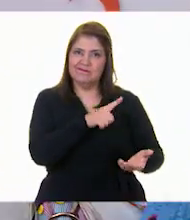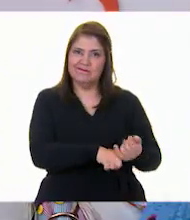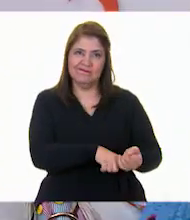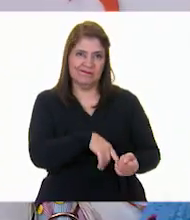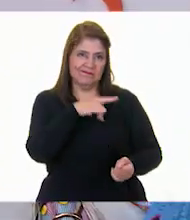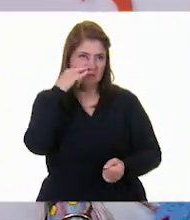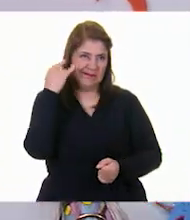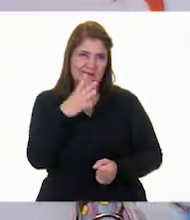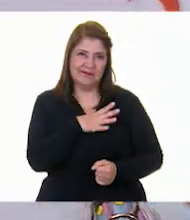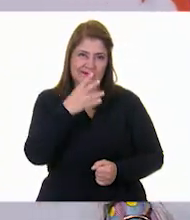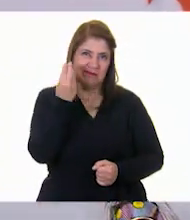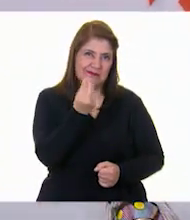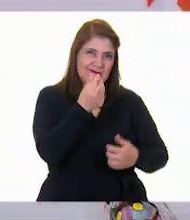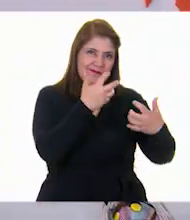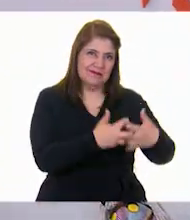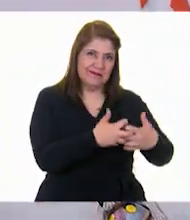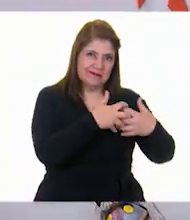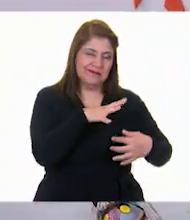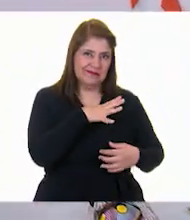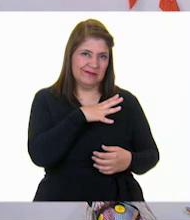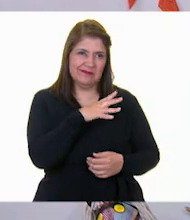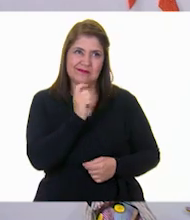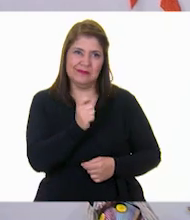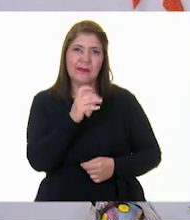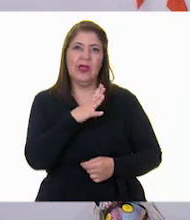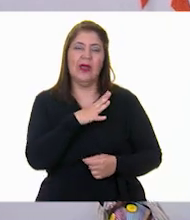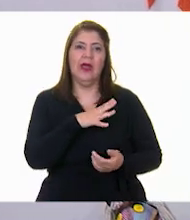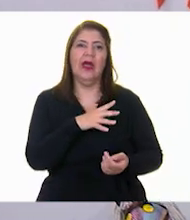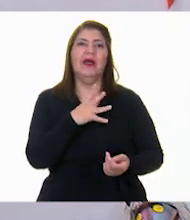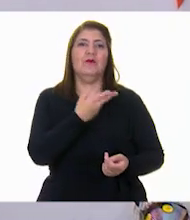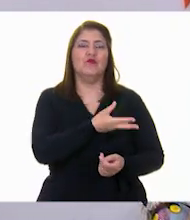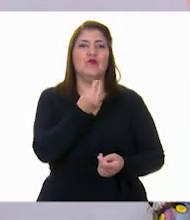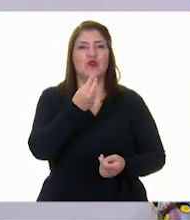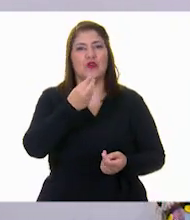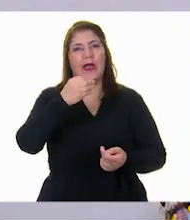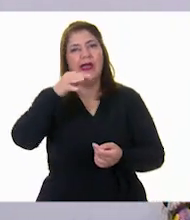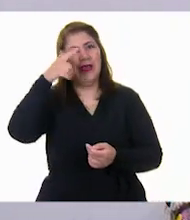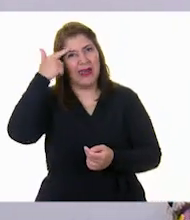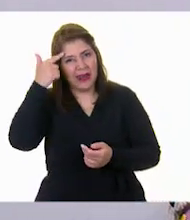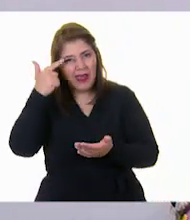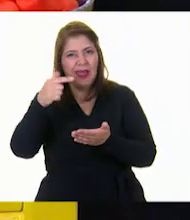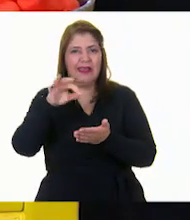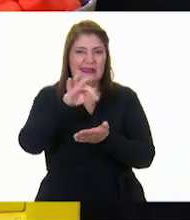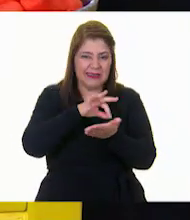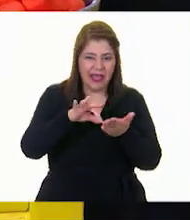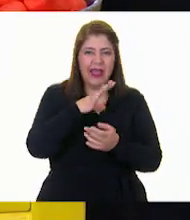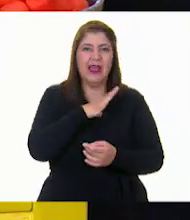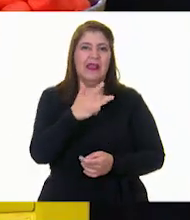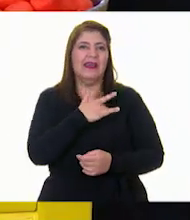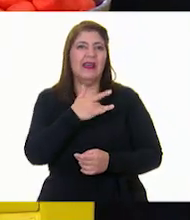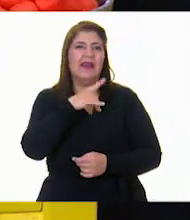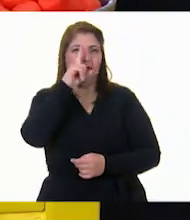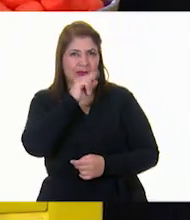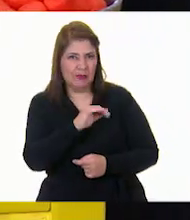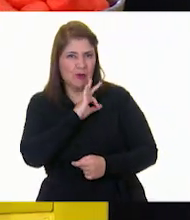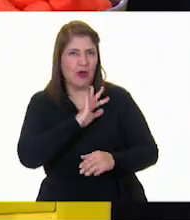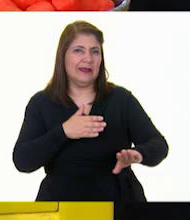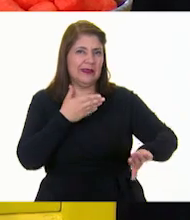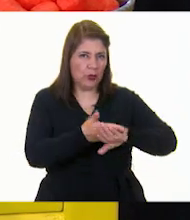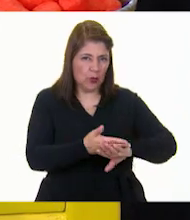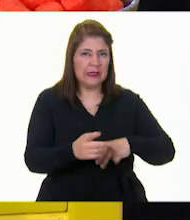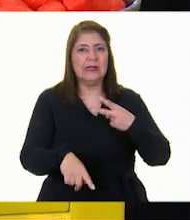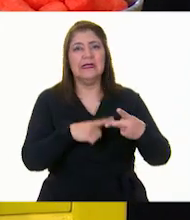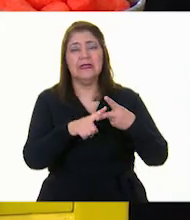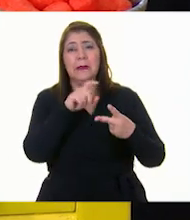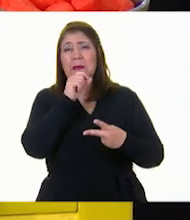¿qué digo procesados? Ultra procesados, altos en grasas saturadas, que dañan al corazón y que tienen además mucha azúcar